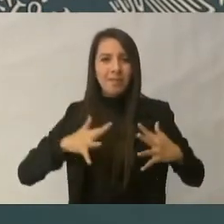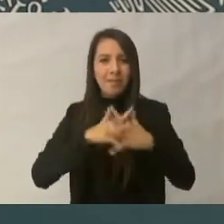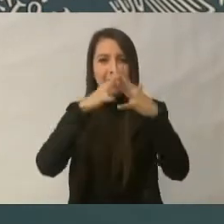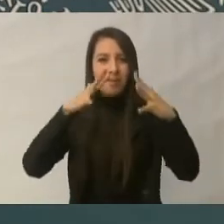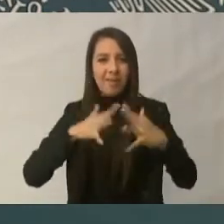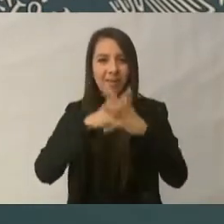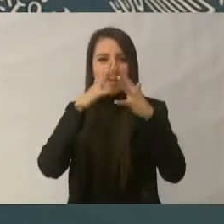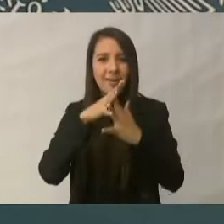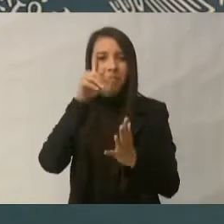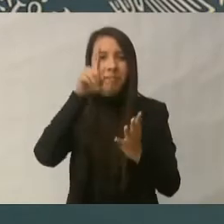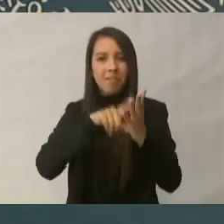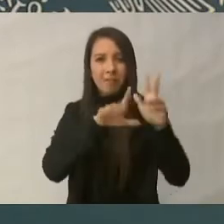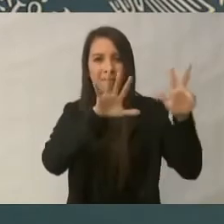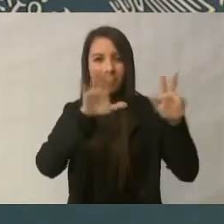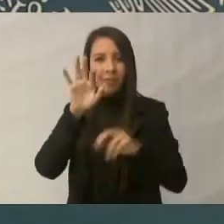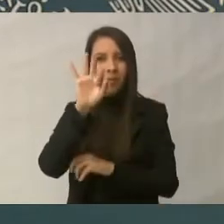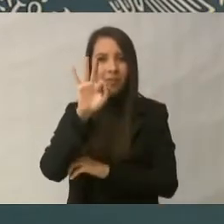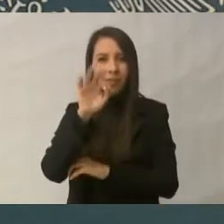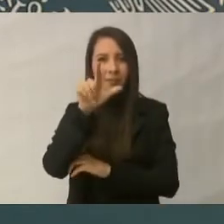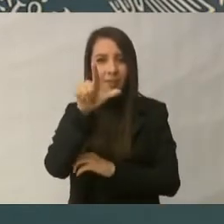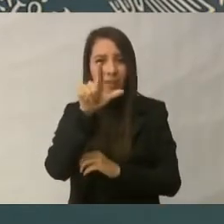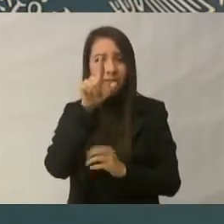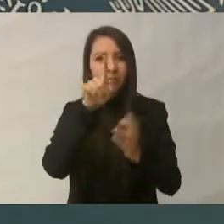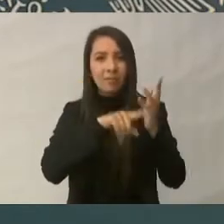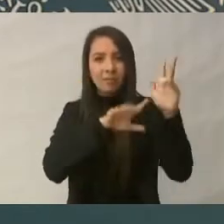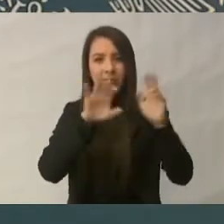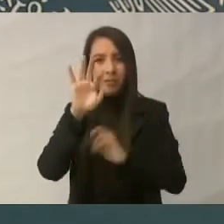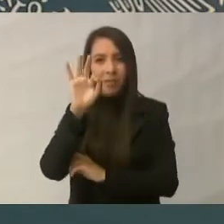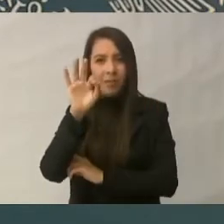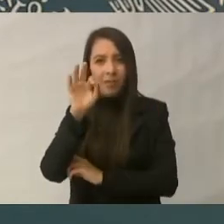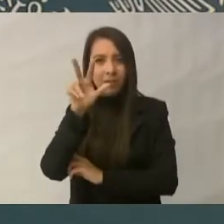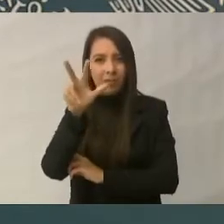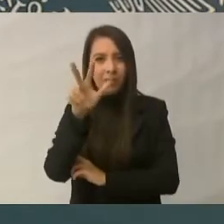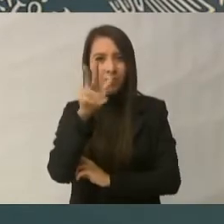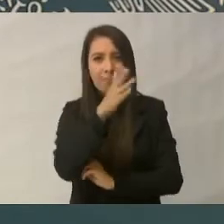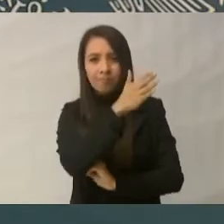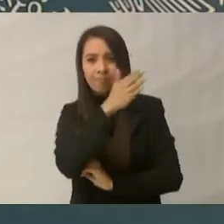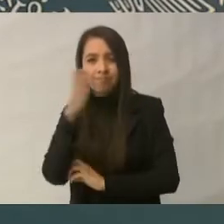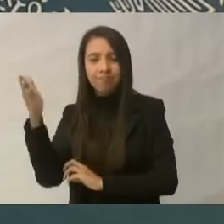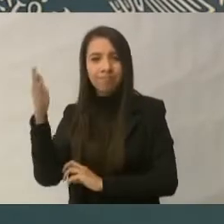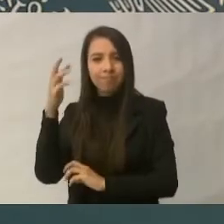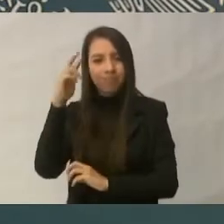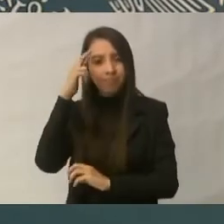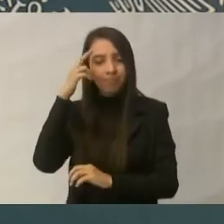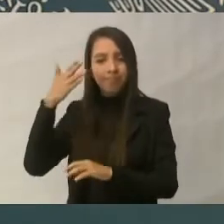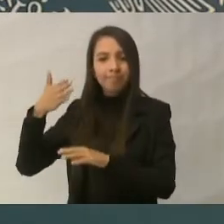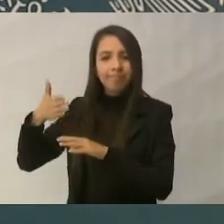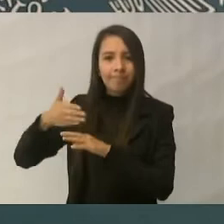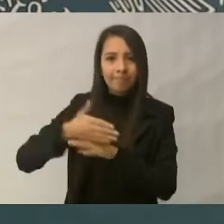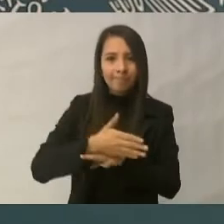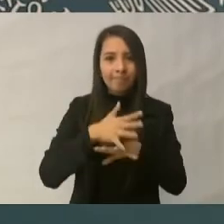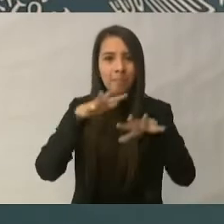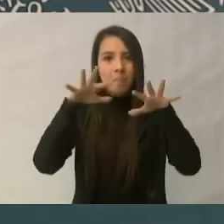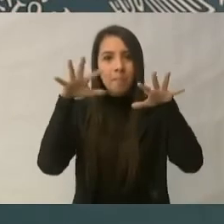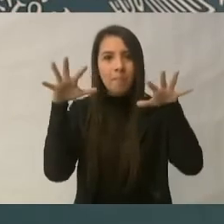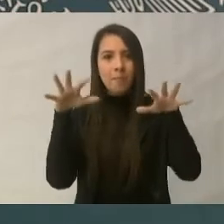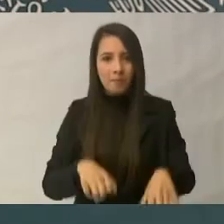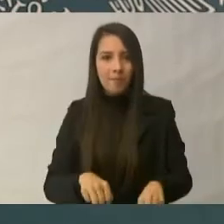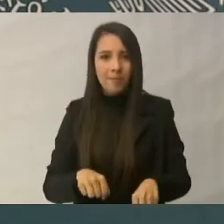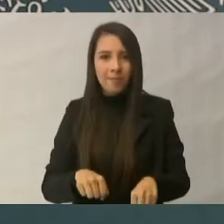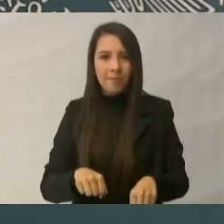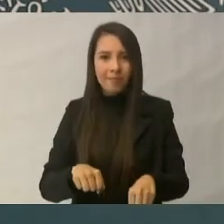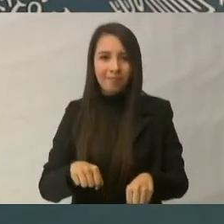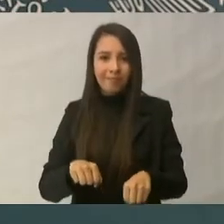1847 y 48, cuando nos invadieron nuestros